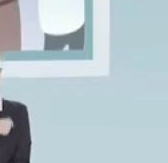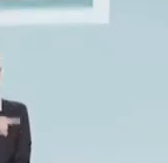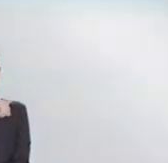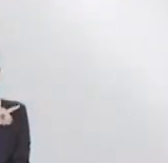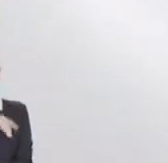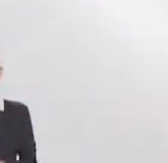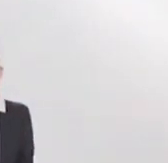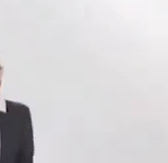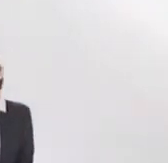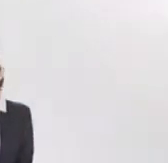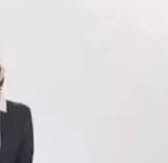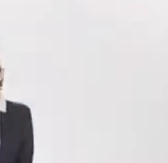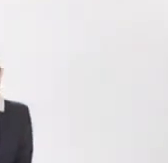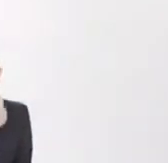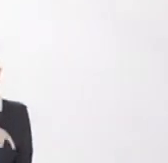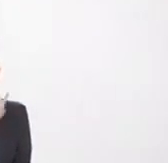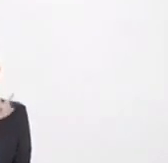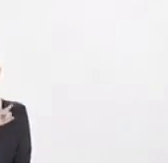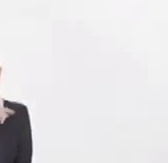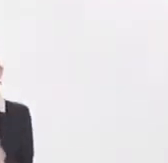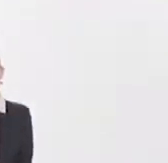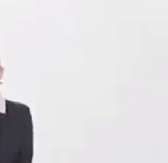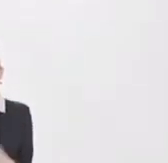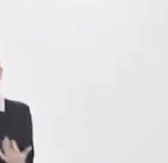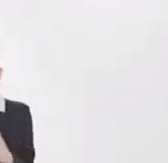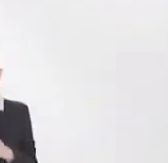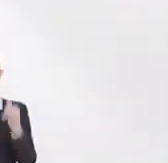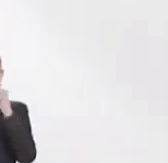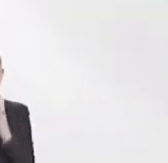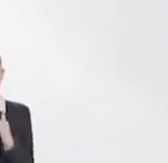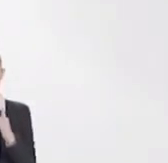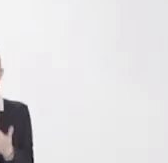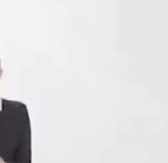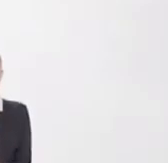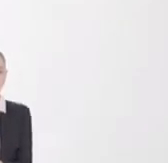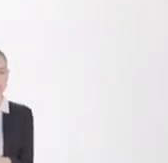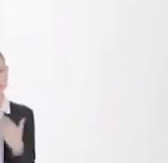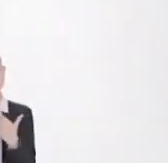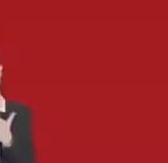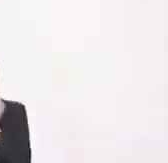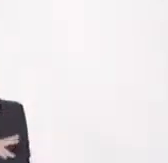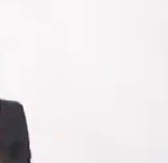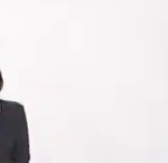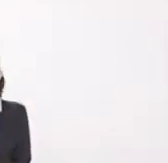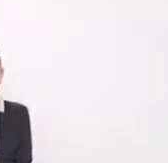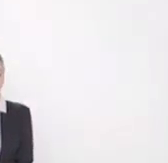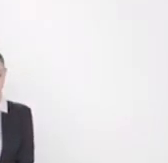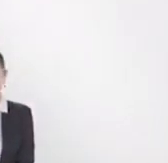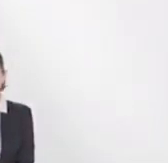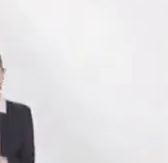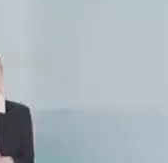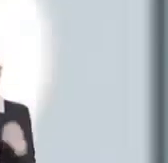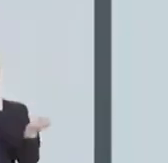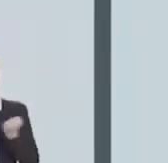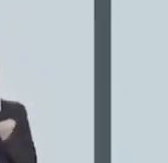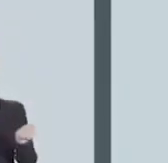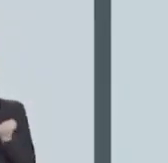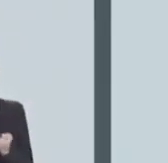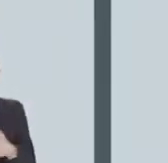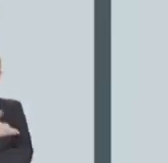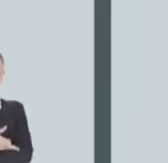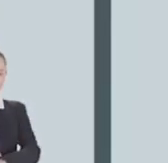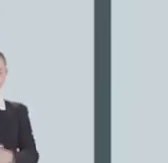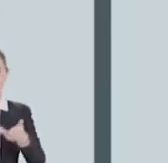mantenerte sano aliméntate de manera saludable limita el consumo de alcohol y de bebidas azucaradas no fumes haz